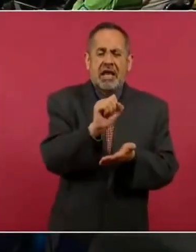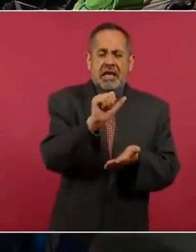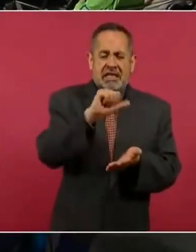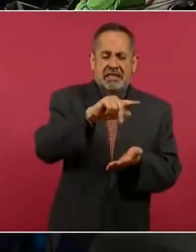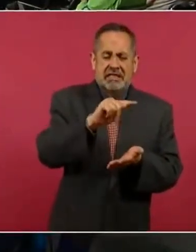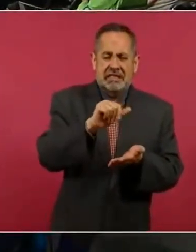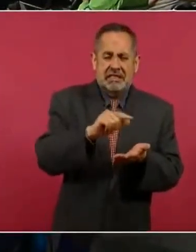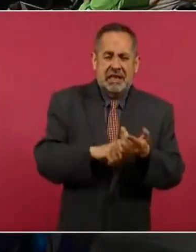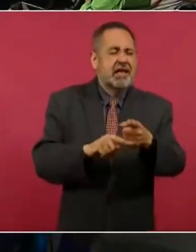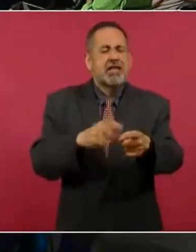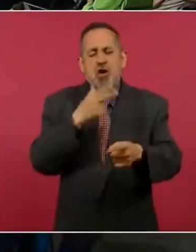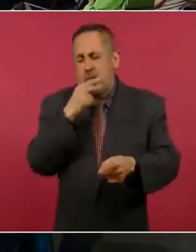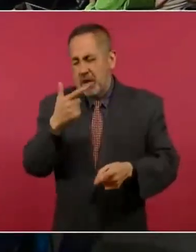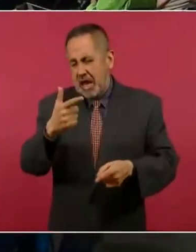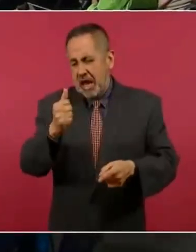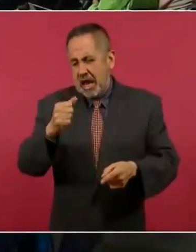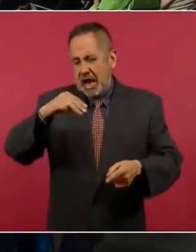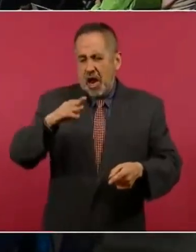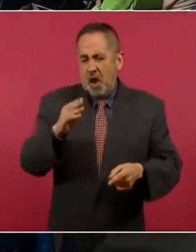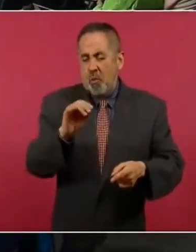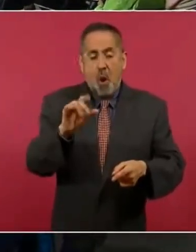Gamboa uf